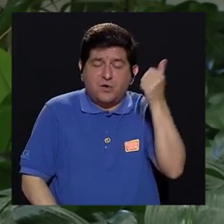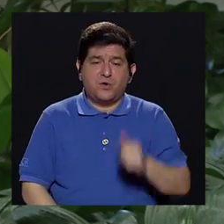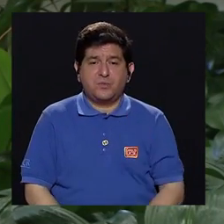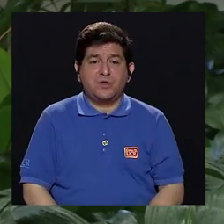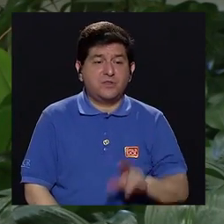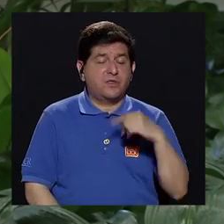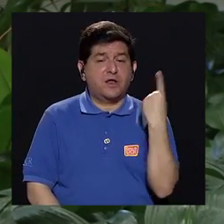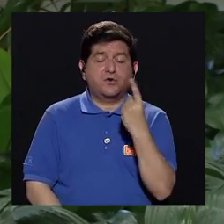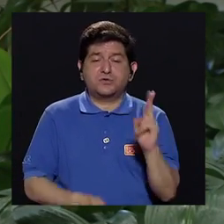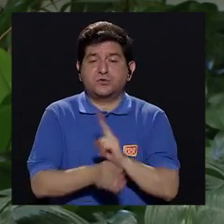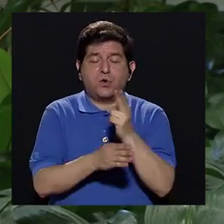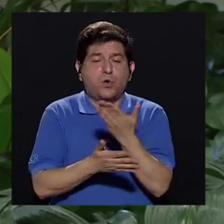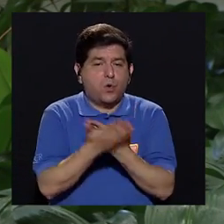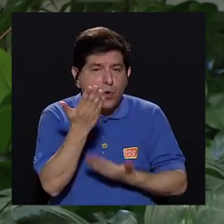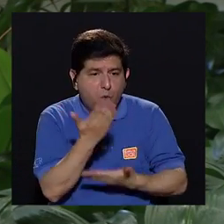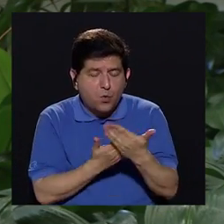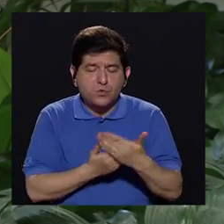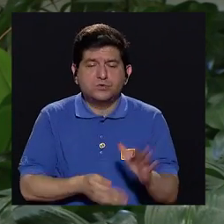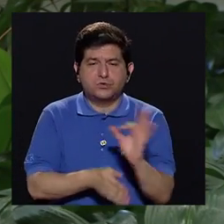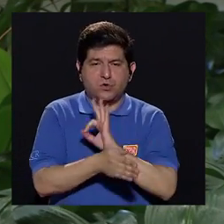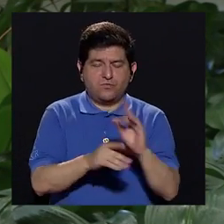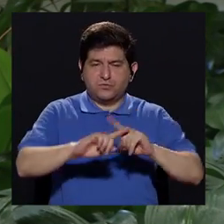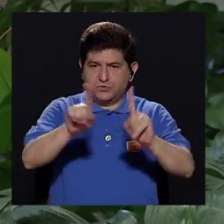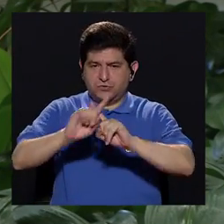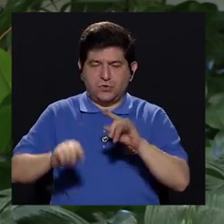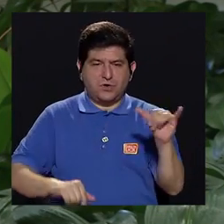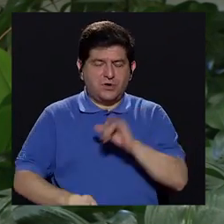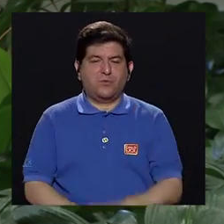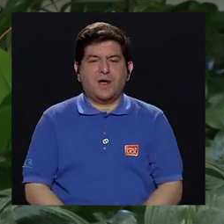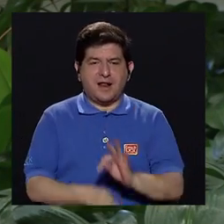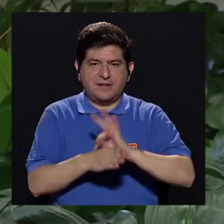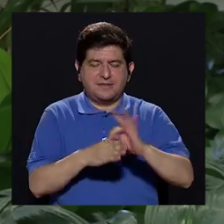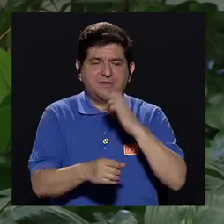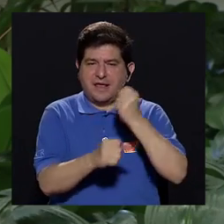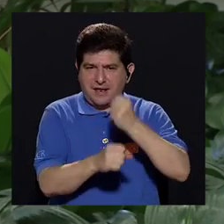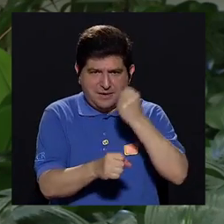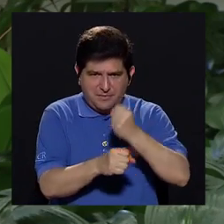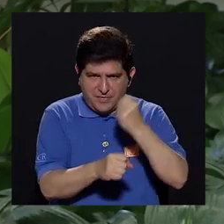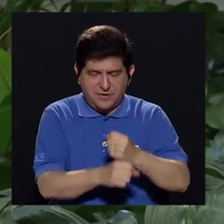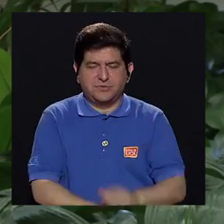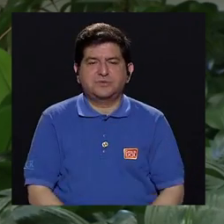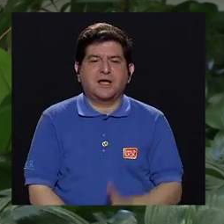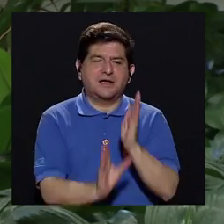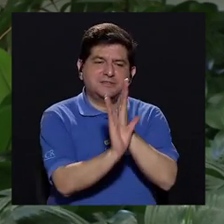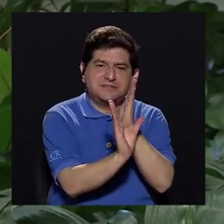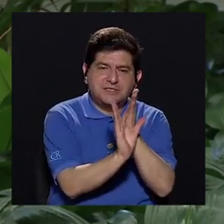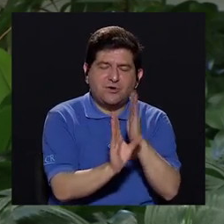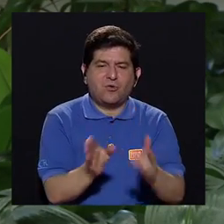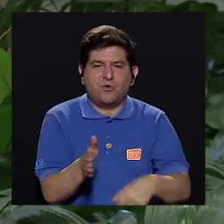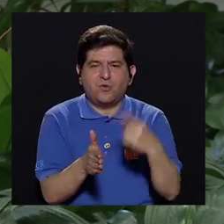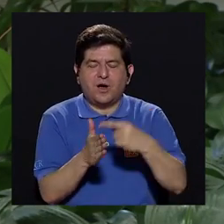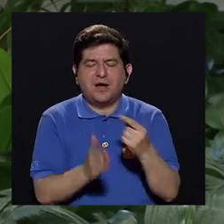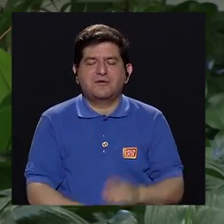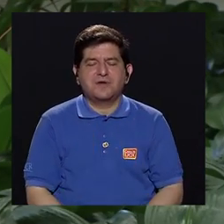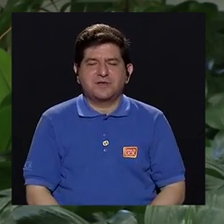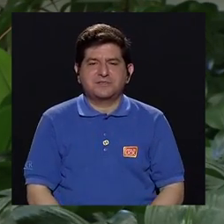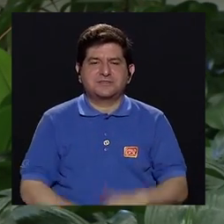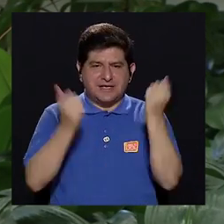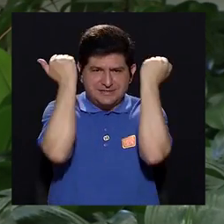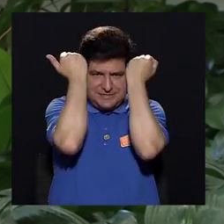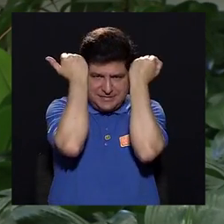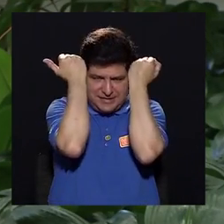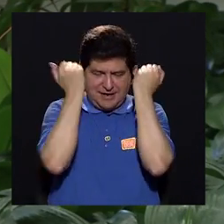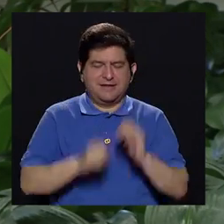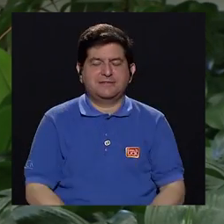no solo el uso de sus manos sino ciertas funcionalidades un terapeuta ocupacional psicólogo de vez en cuando psiquiatra